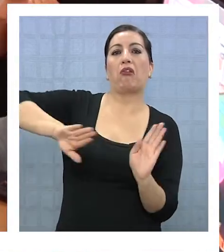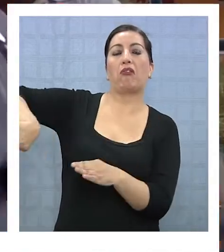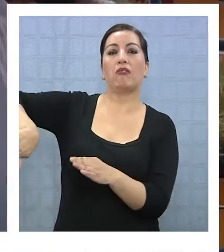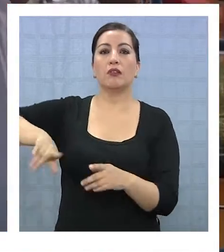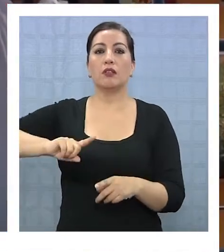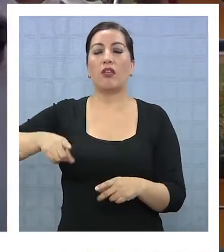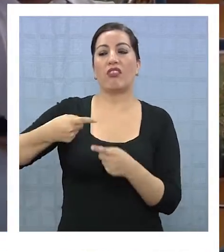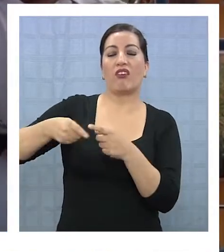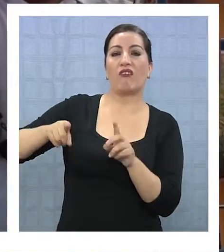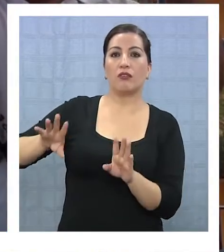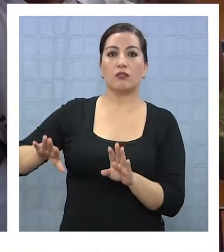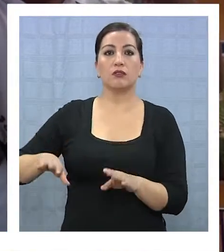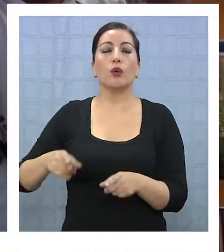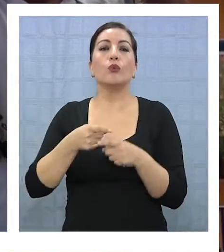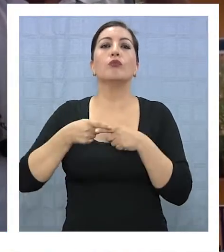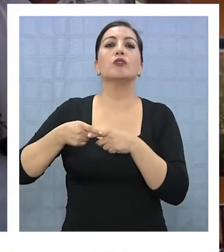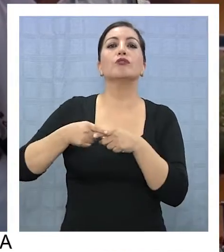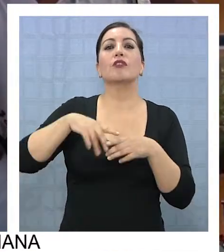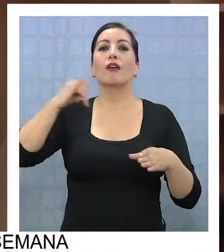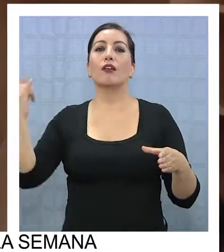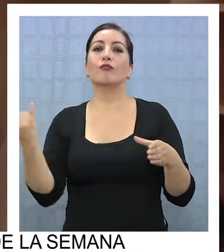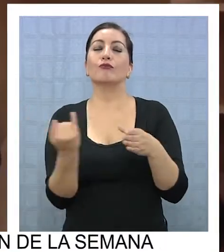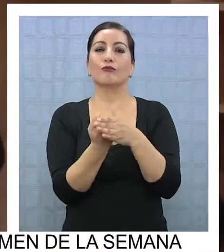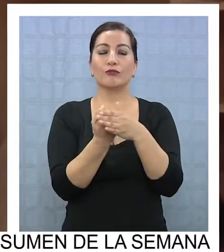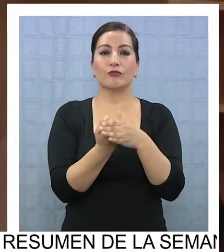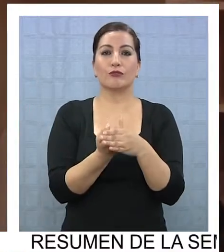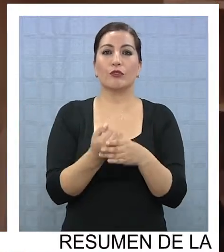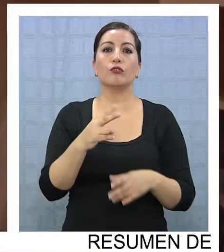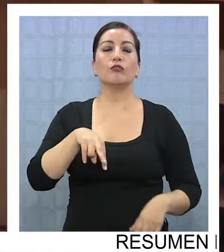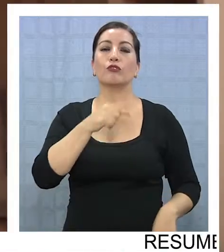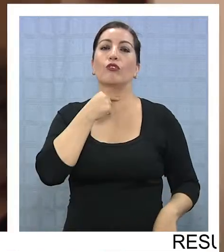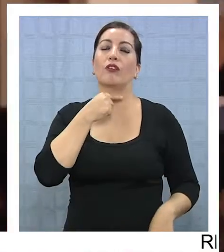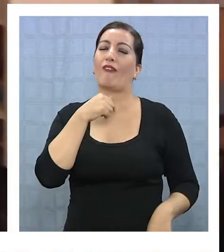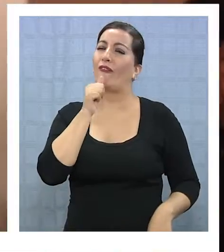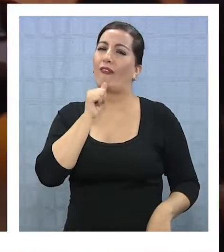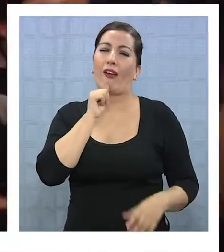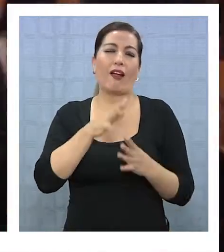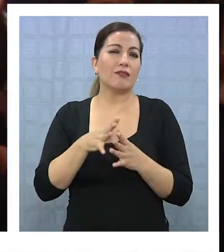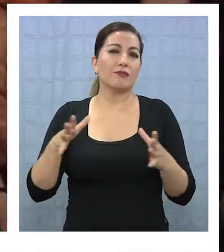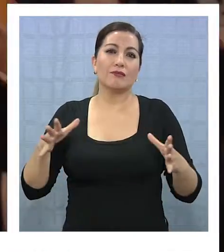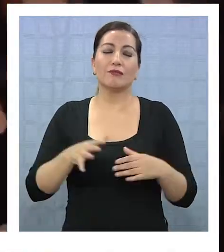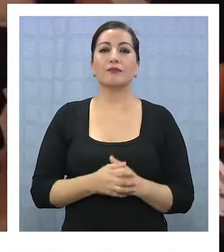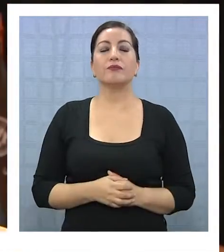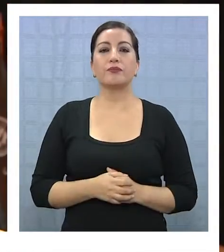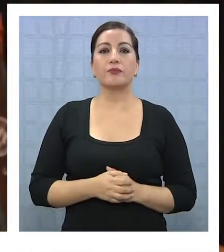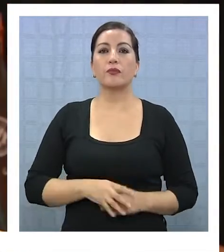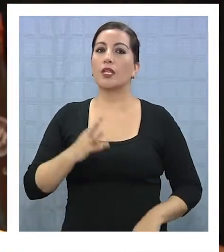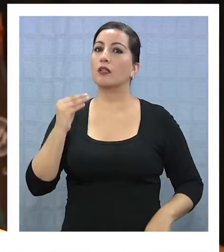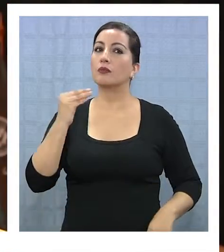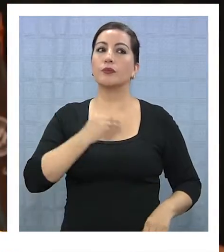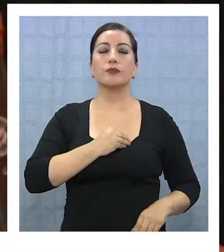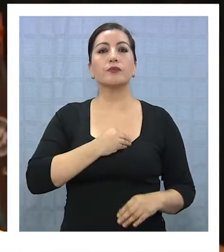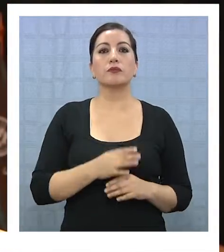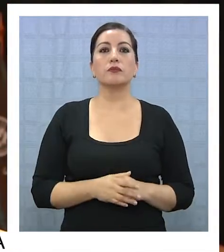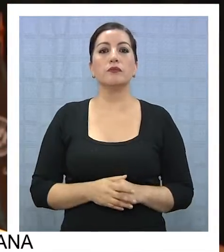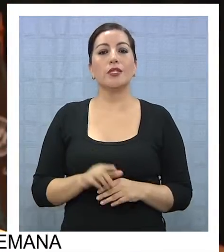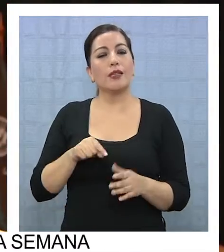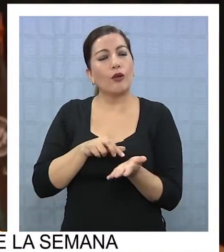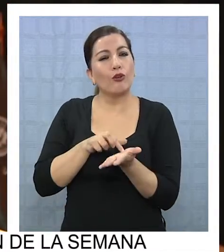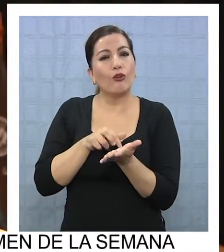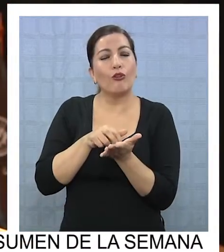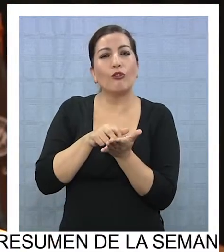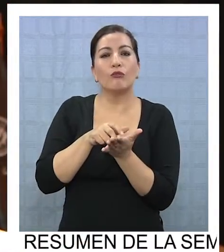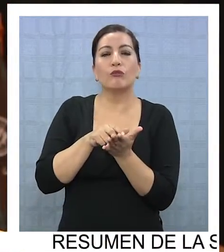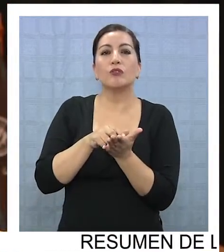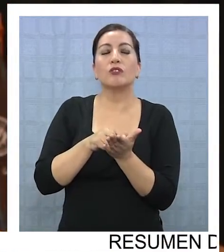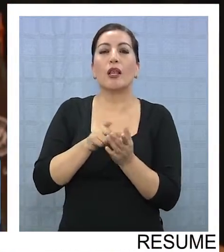diferentes, sino que sea una sociedad inclusiva, como lo que queremos, sí, falta mucho todavía. Lamentablemente está recién partiendo, hay